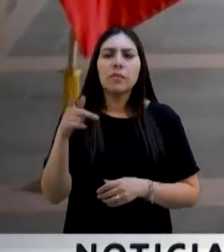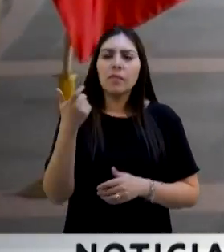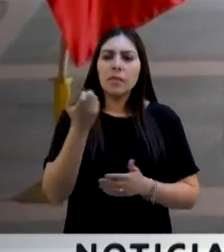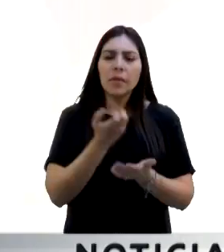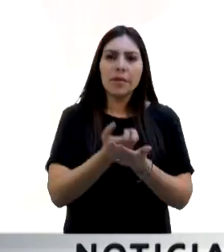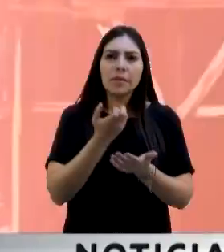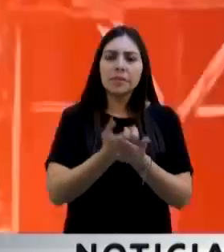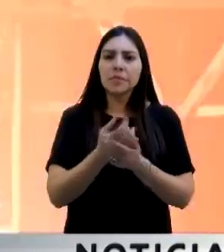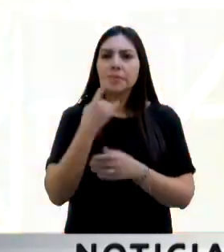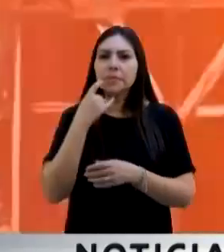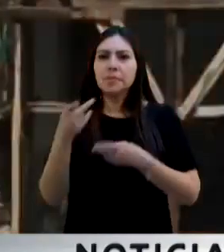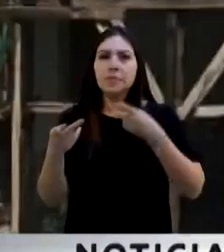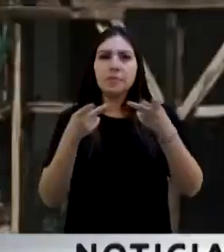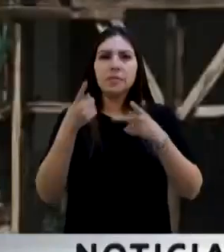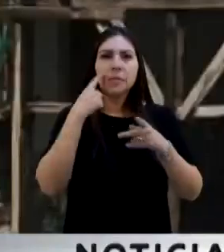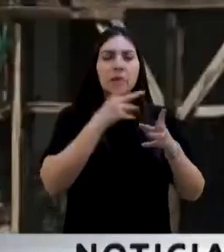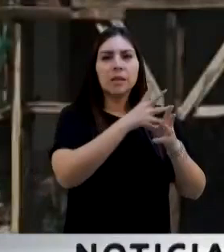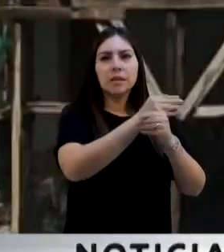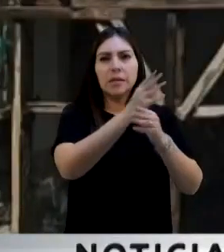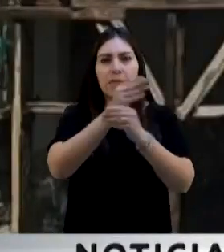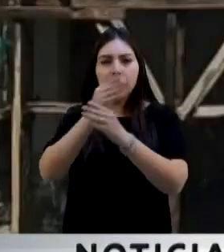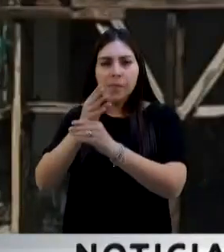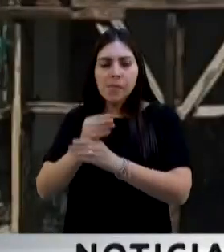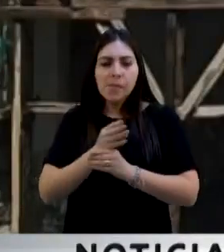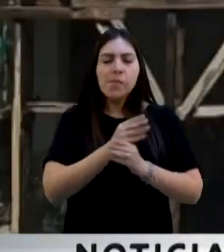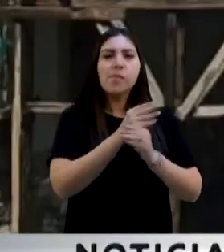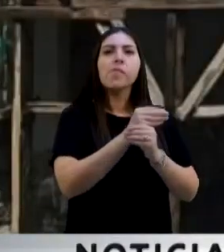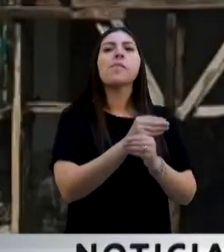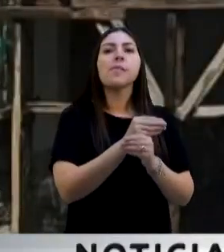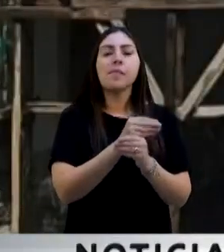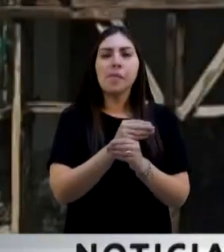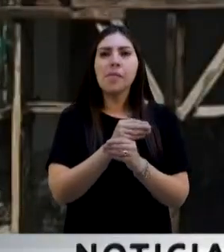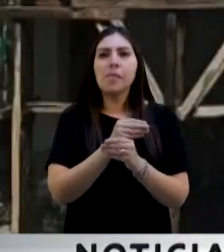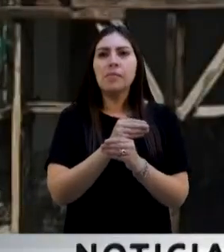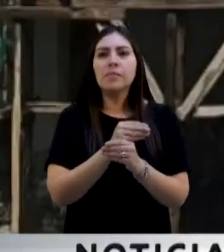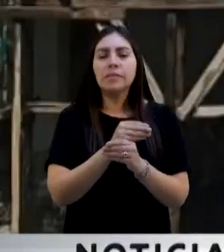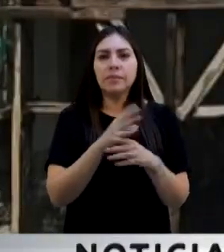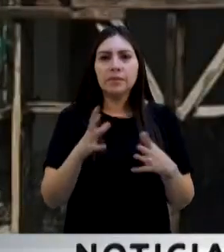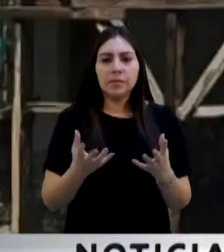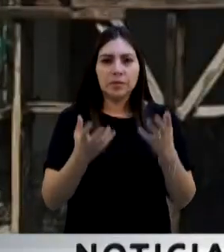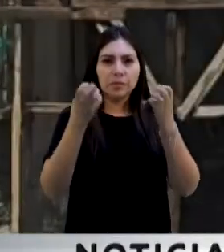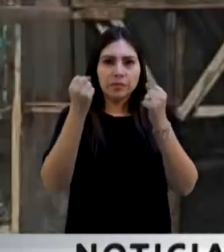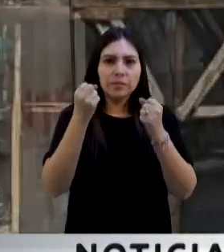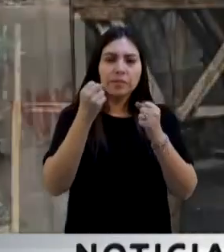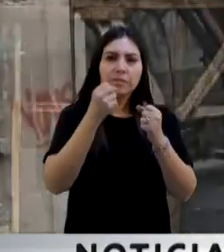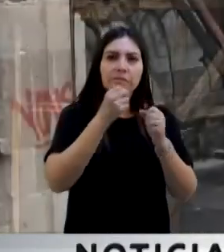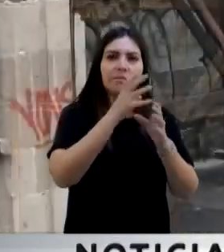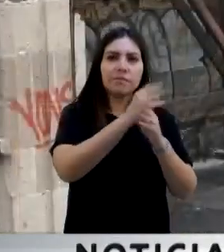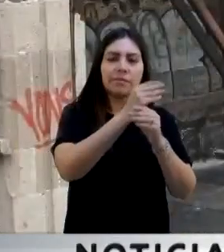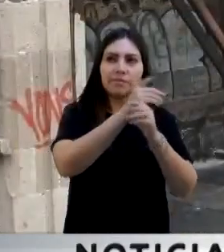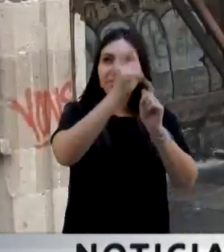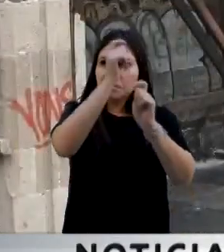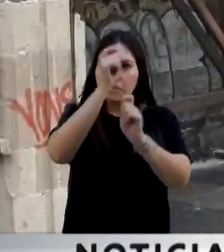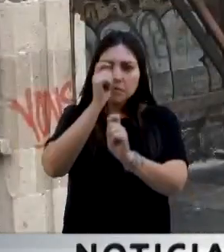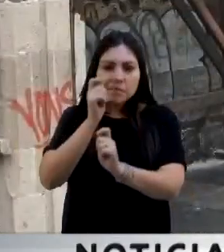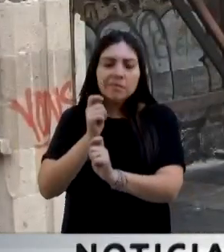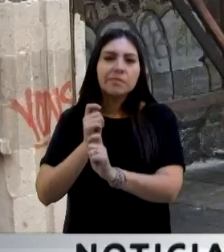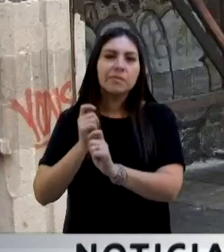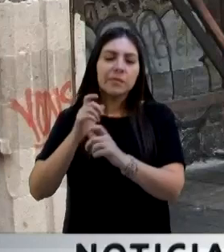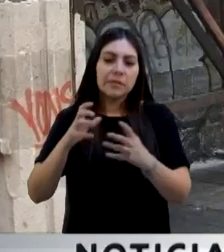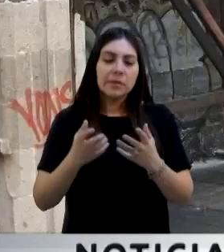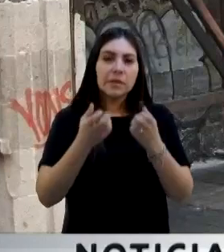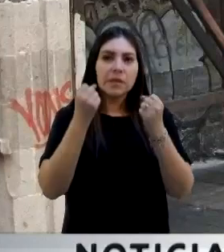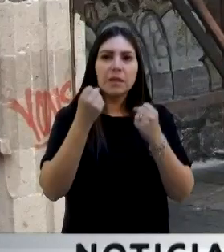estabilización, su recuperación, su restauración y la consolidación, como la